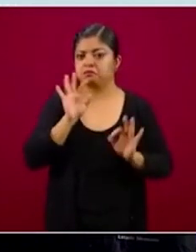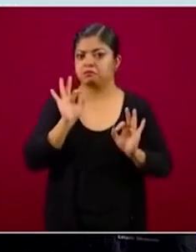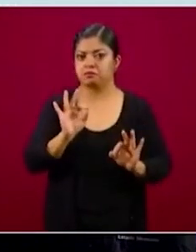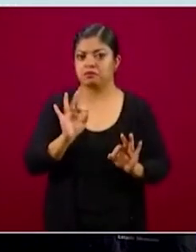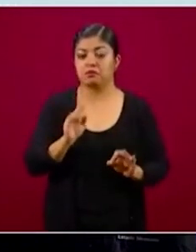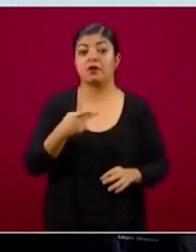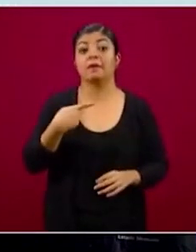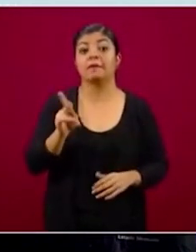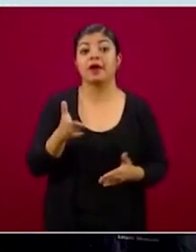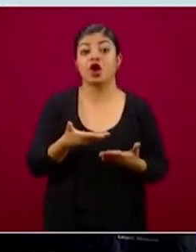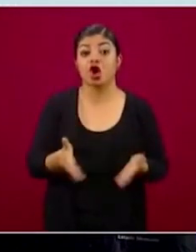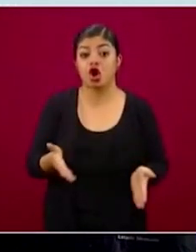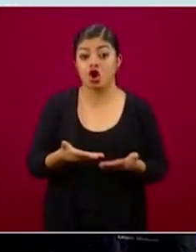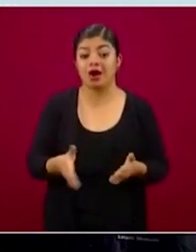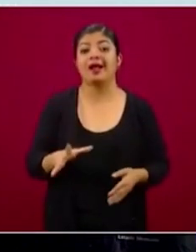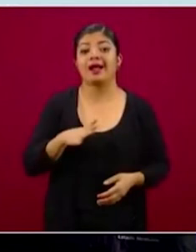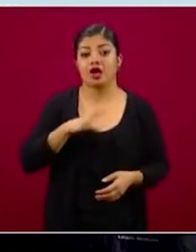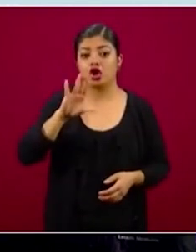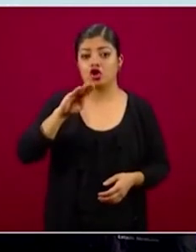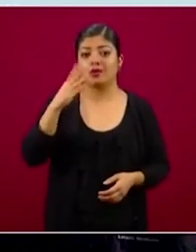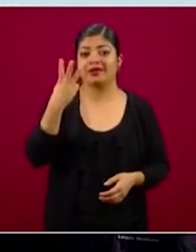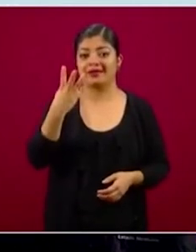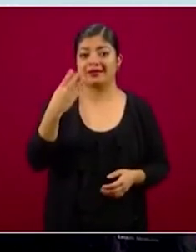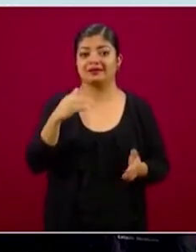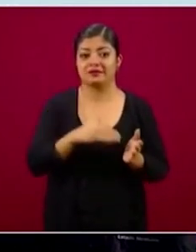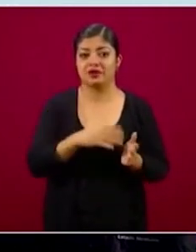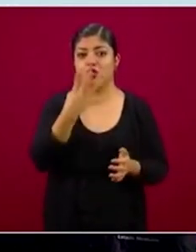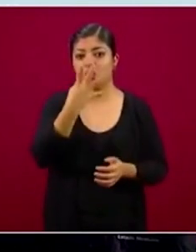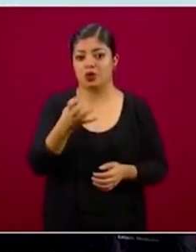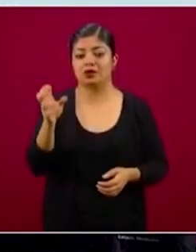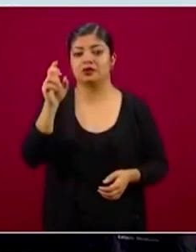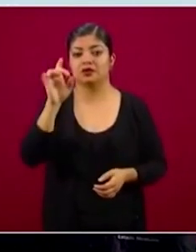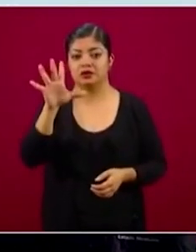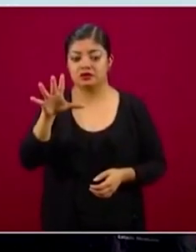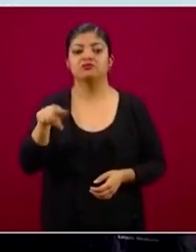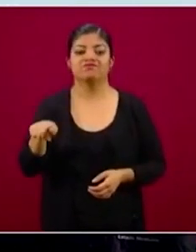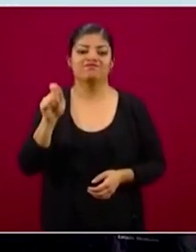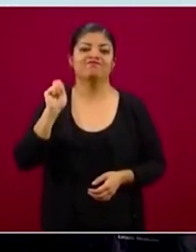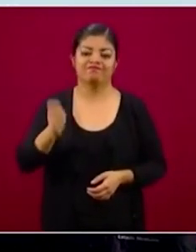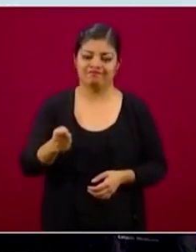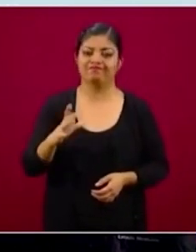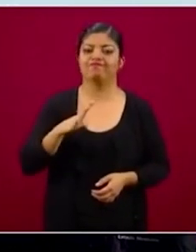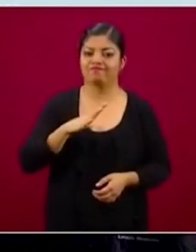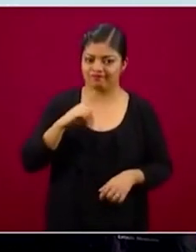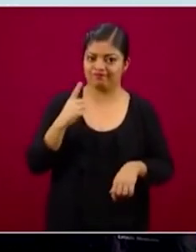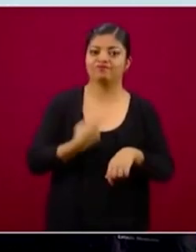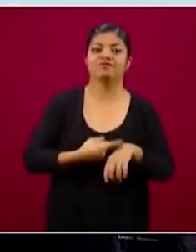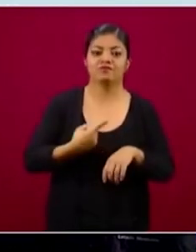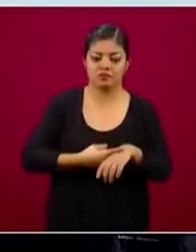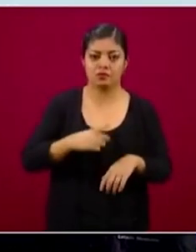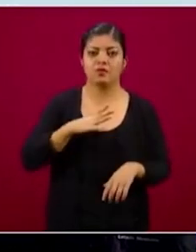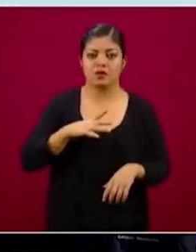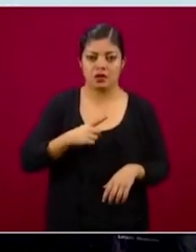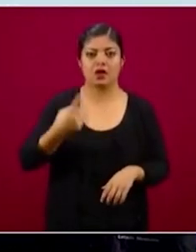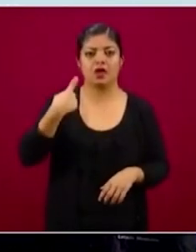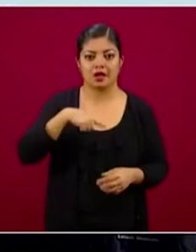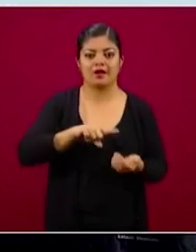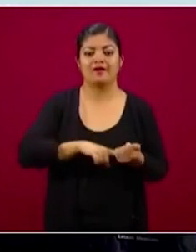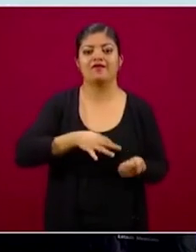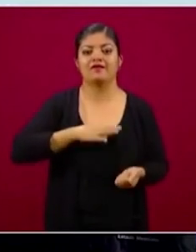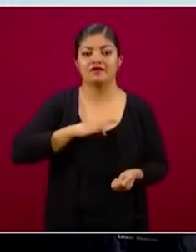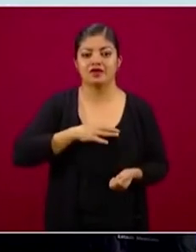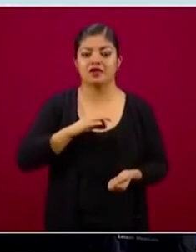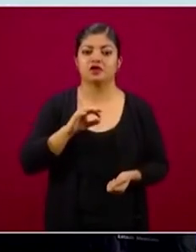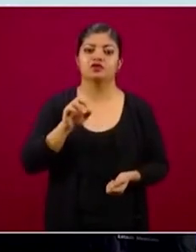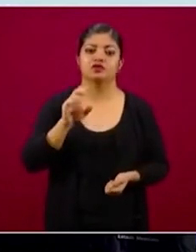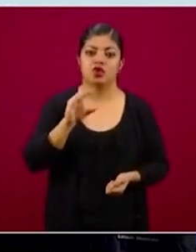pero hasta el momento 93 mil 435 fueron positivas, es decir, estaba presente el virus SARS-CoV